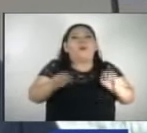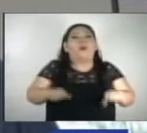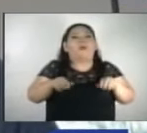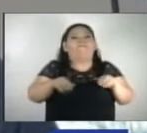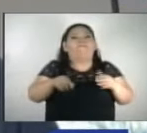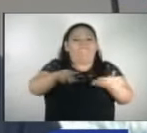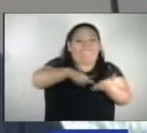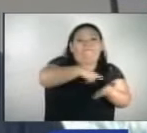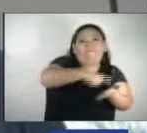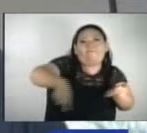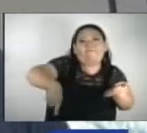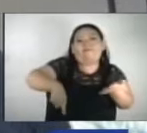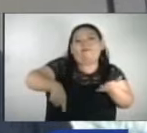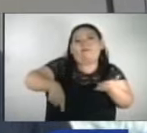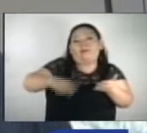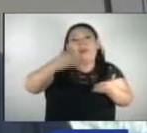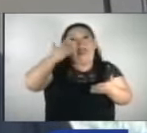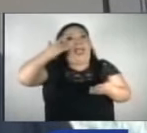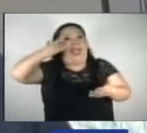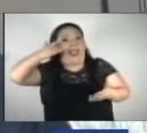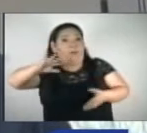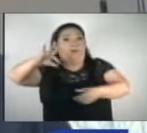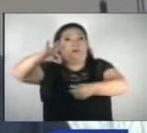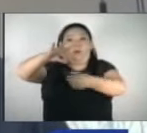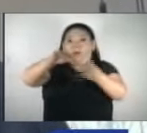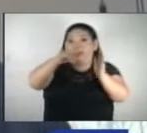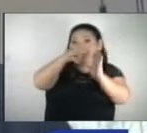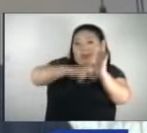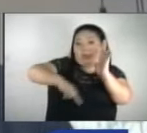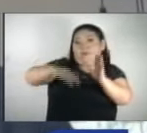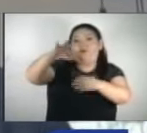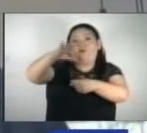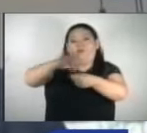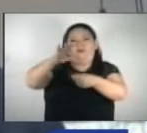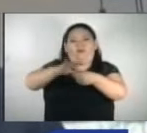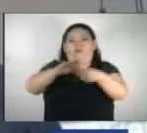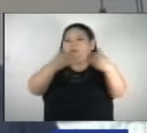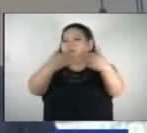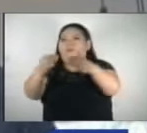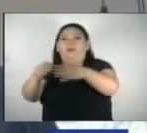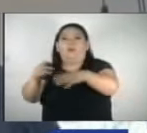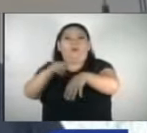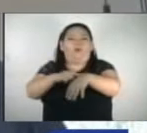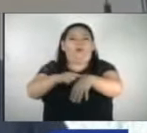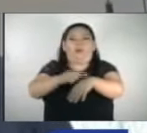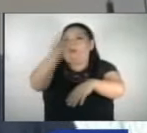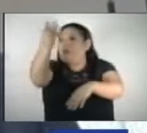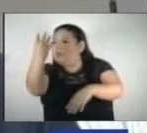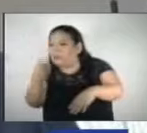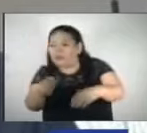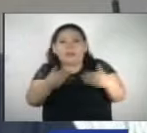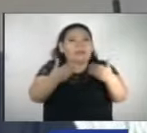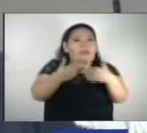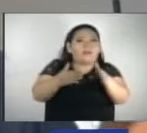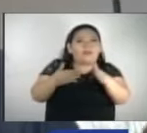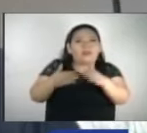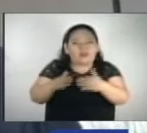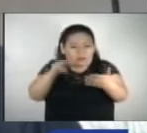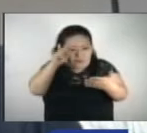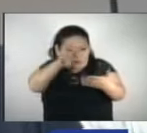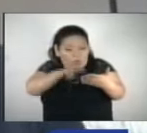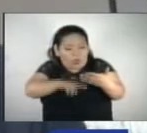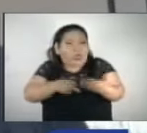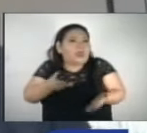la cual dice que si se hace una elección en una hora distinta y un día distinto, salvo caso